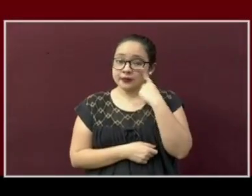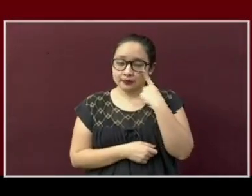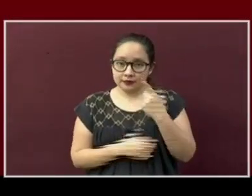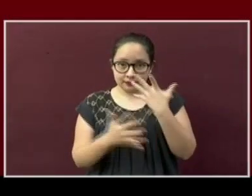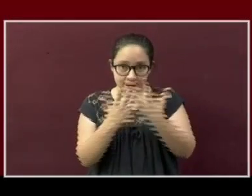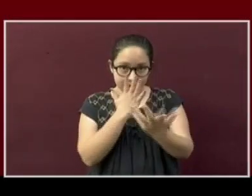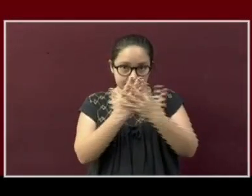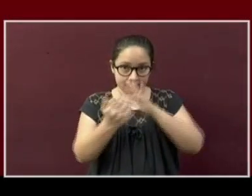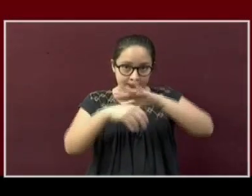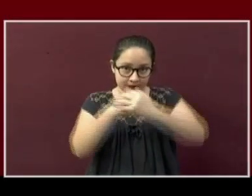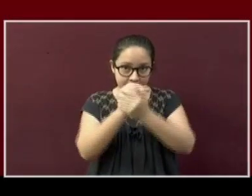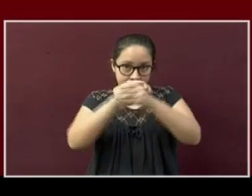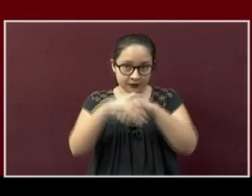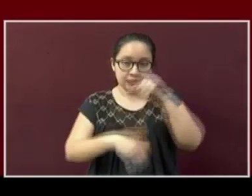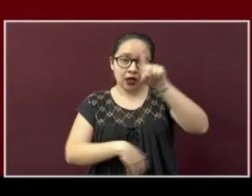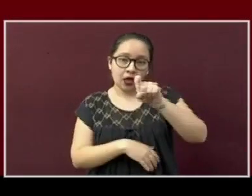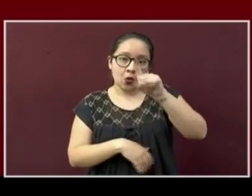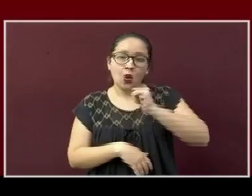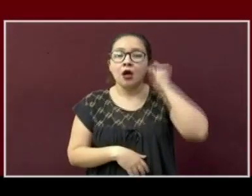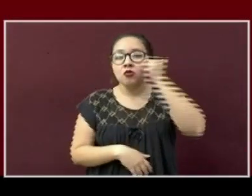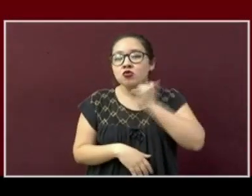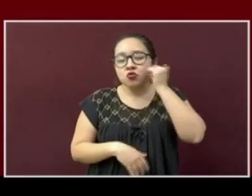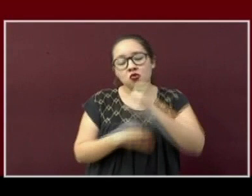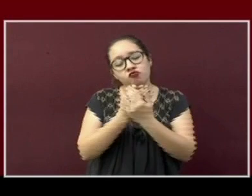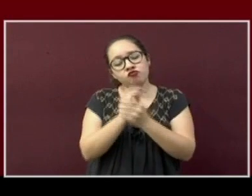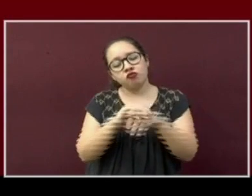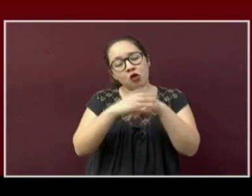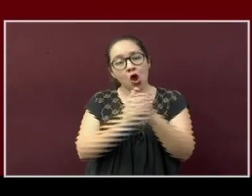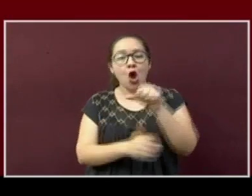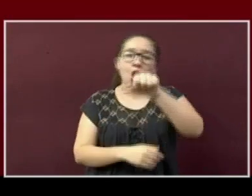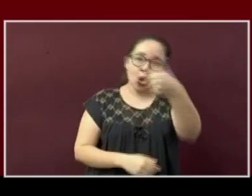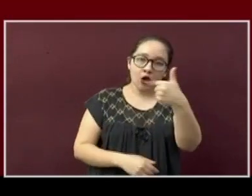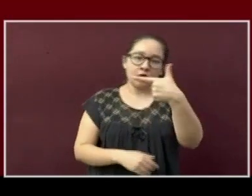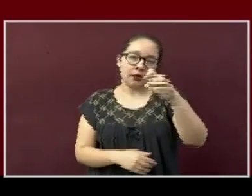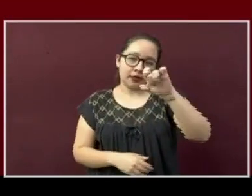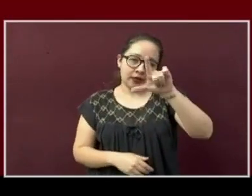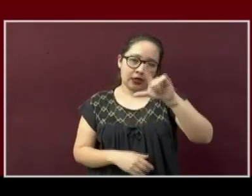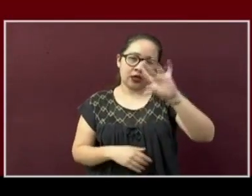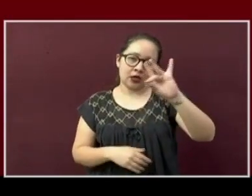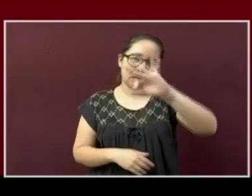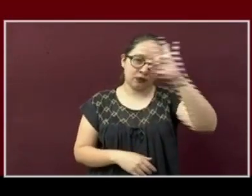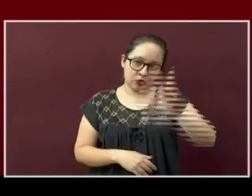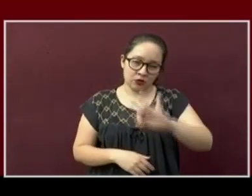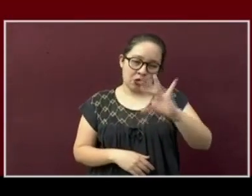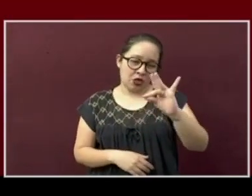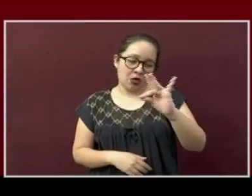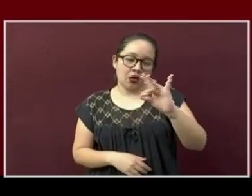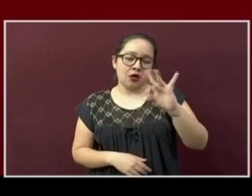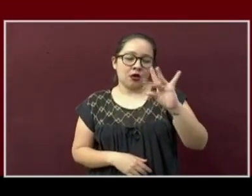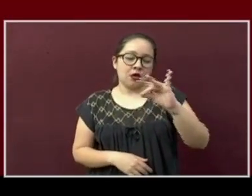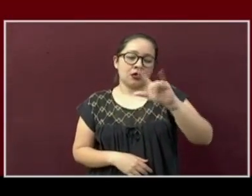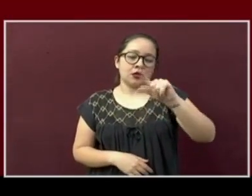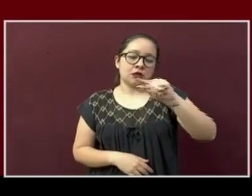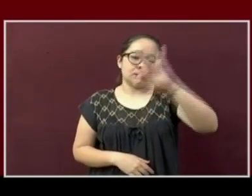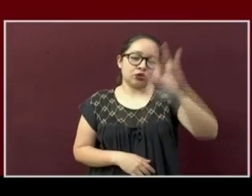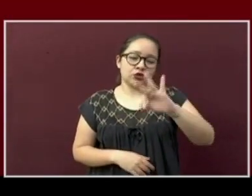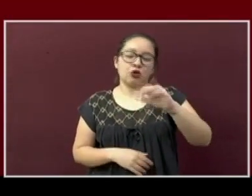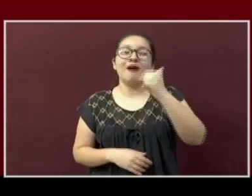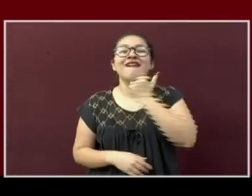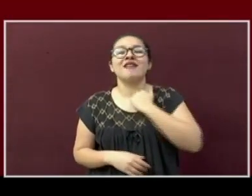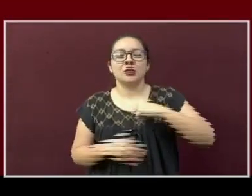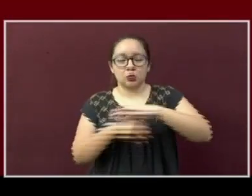lavarnos las manos con agua y jabón o utilizar alcohol gel. Revisar que no se encuentre el cubrebocas sucio,